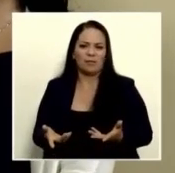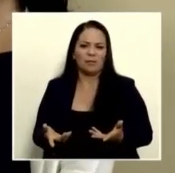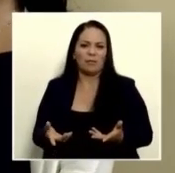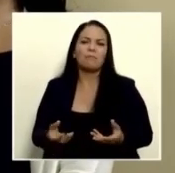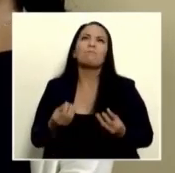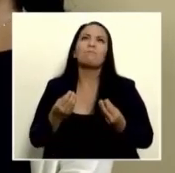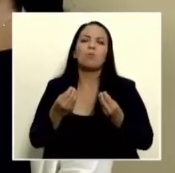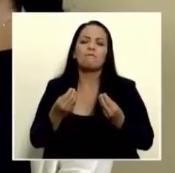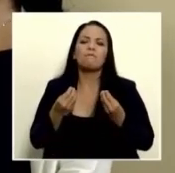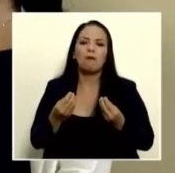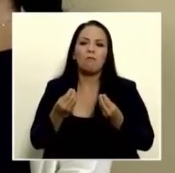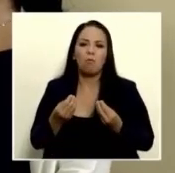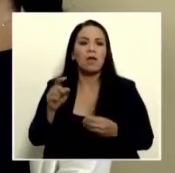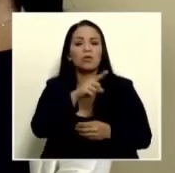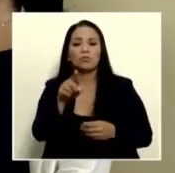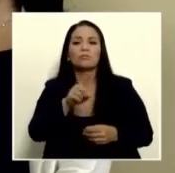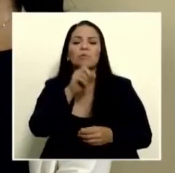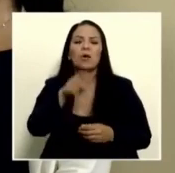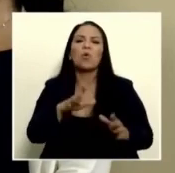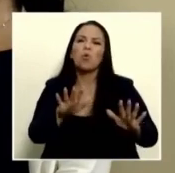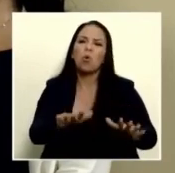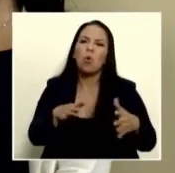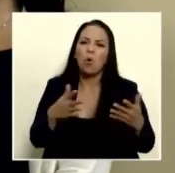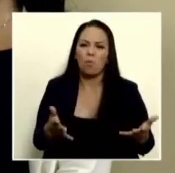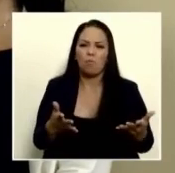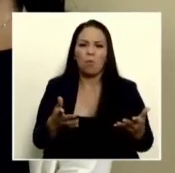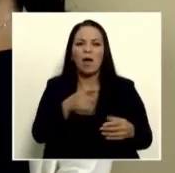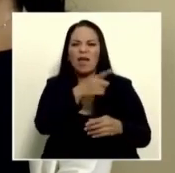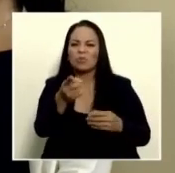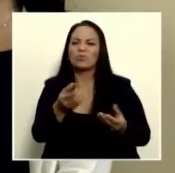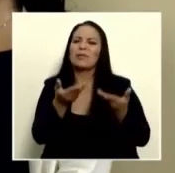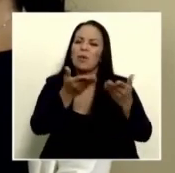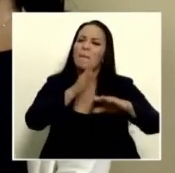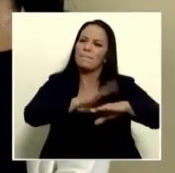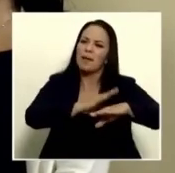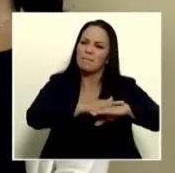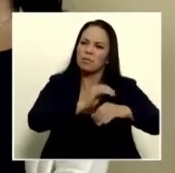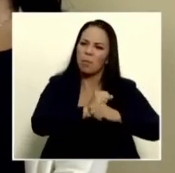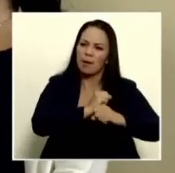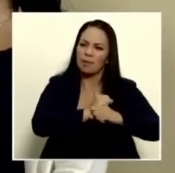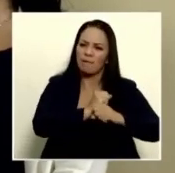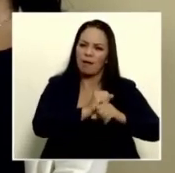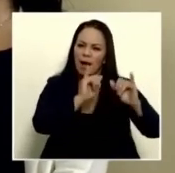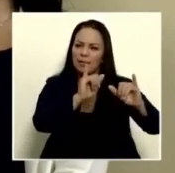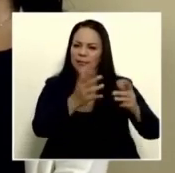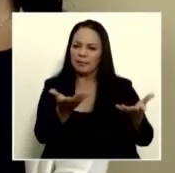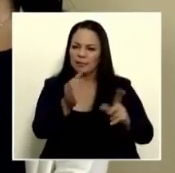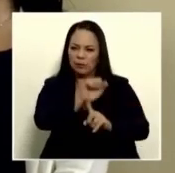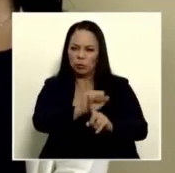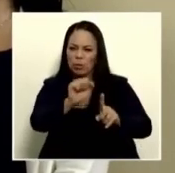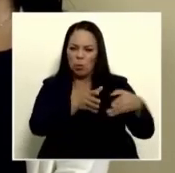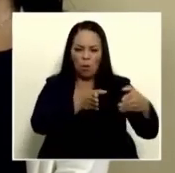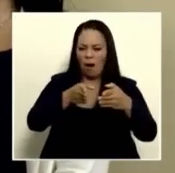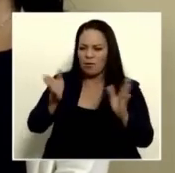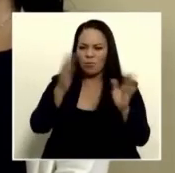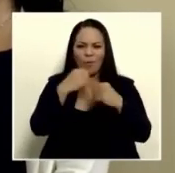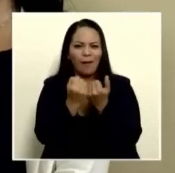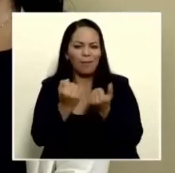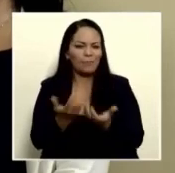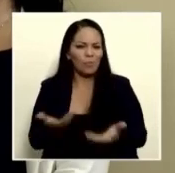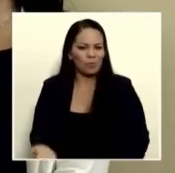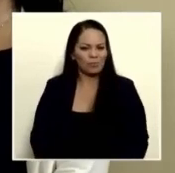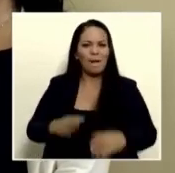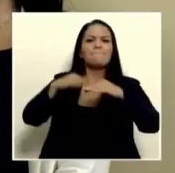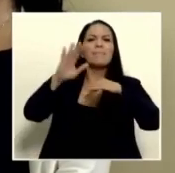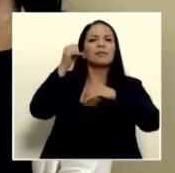como pudieron haber obtenido un permiso de operación en estas condiciones por más de una